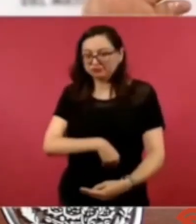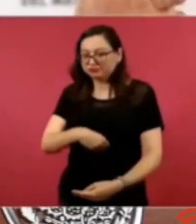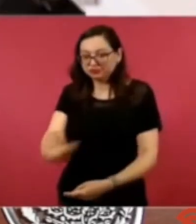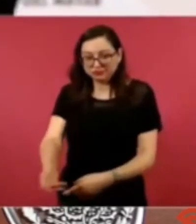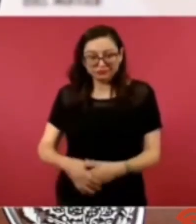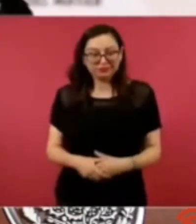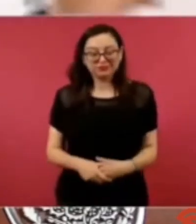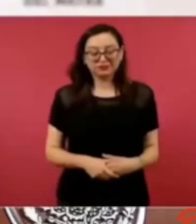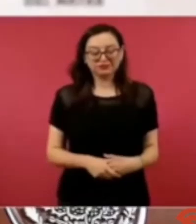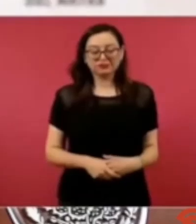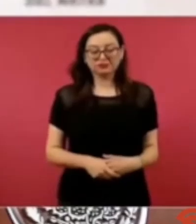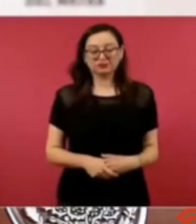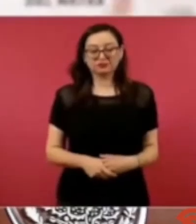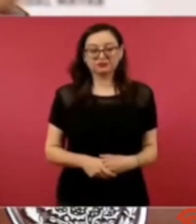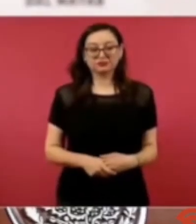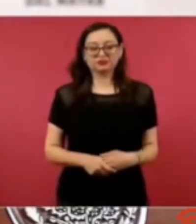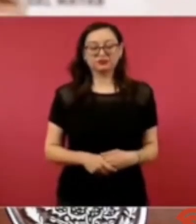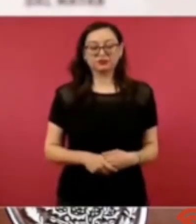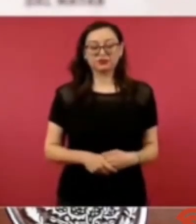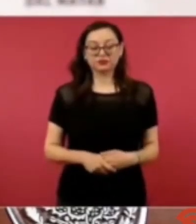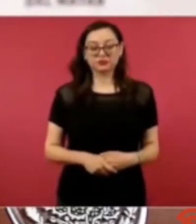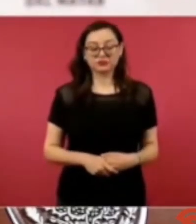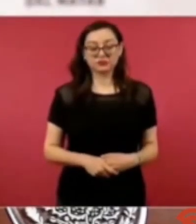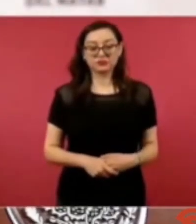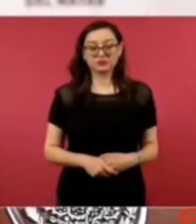primero académicos ¿no?